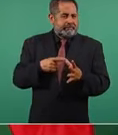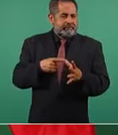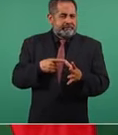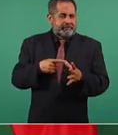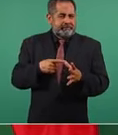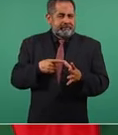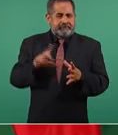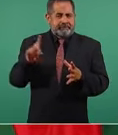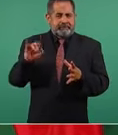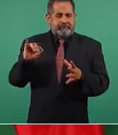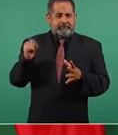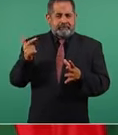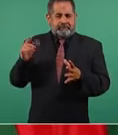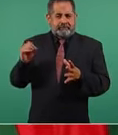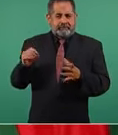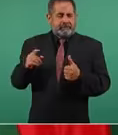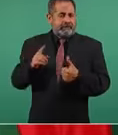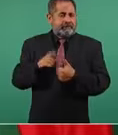Diego,